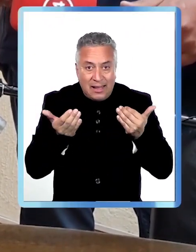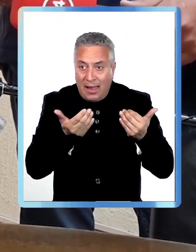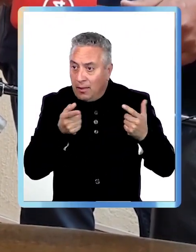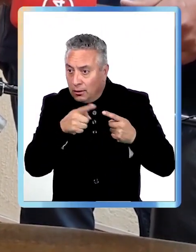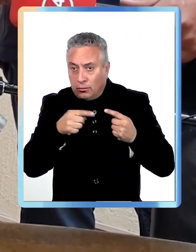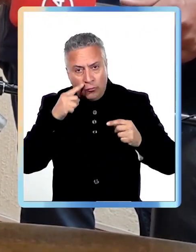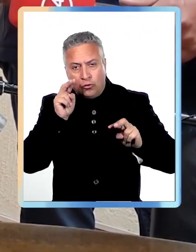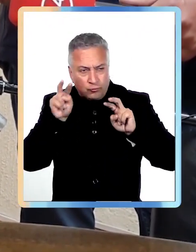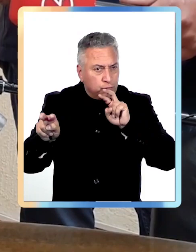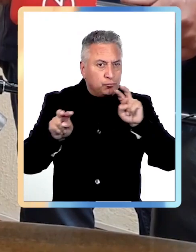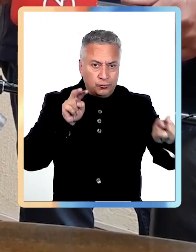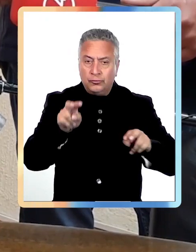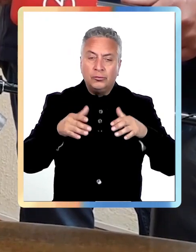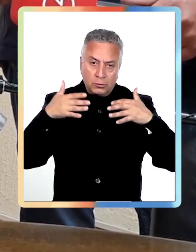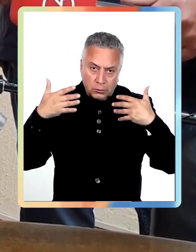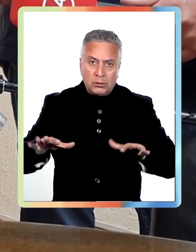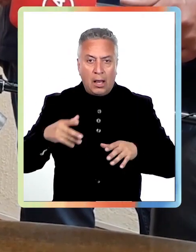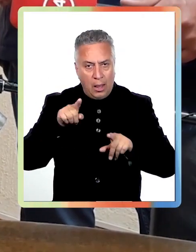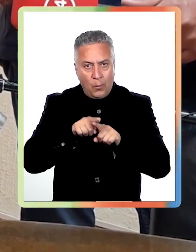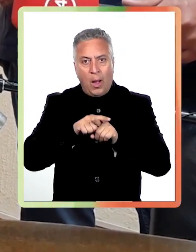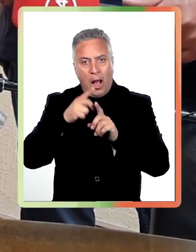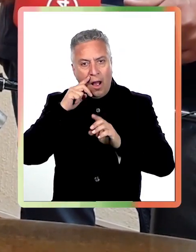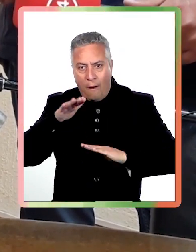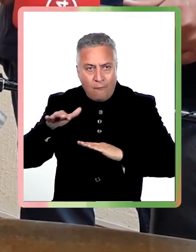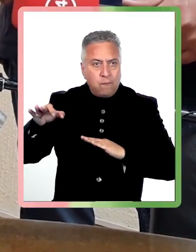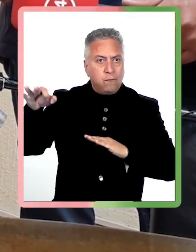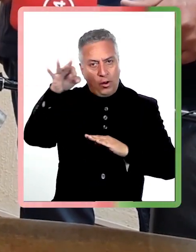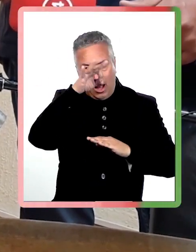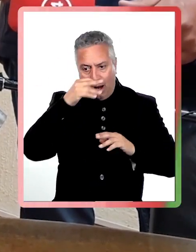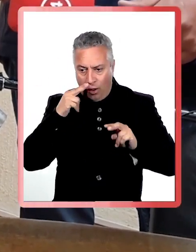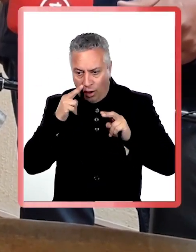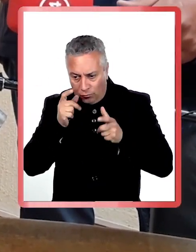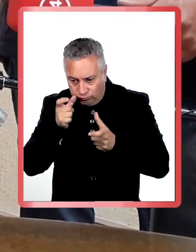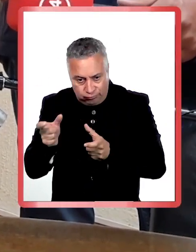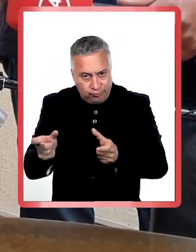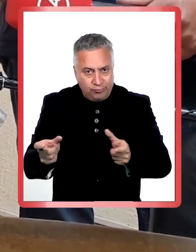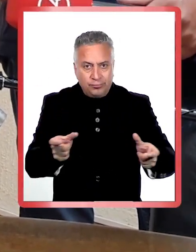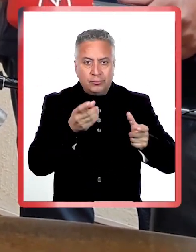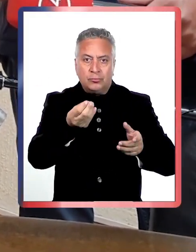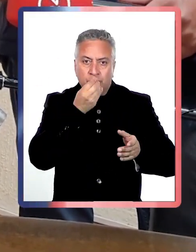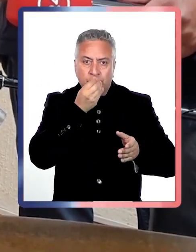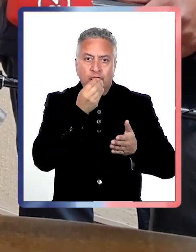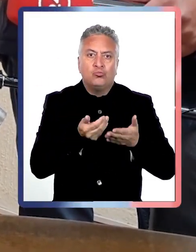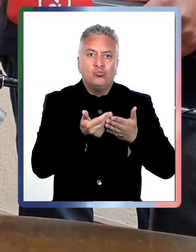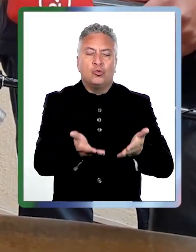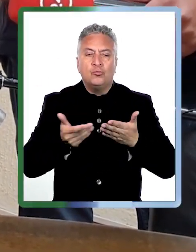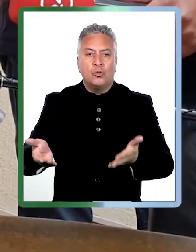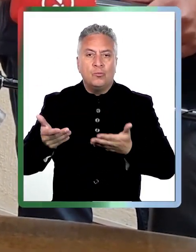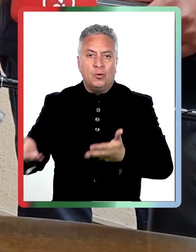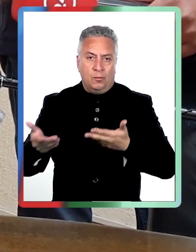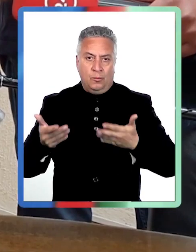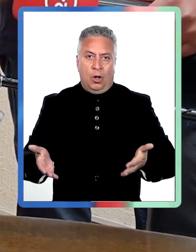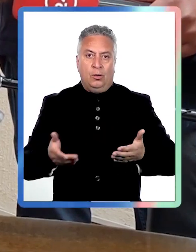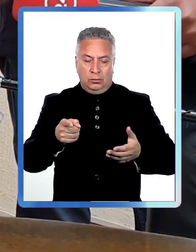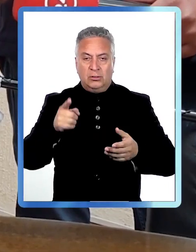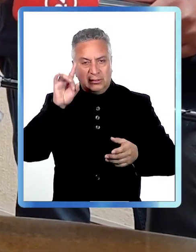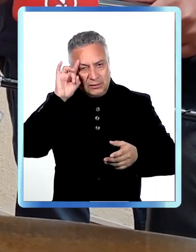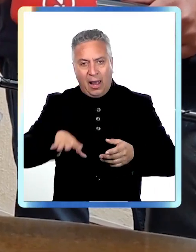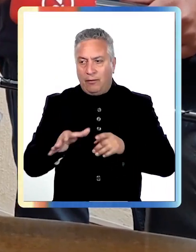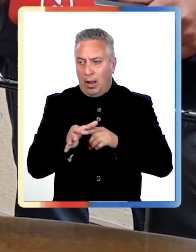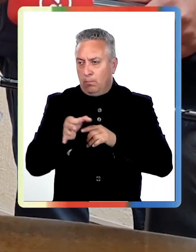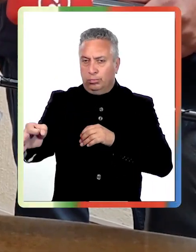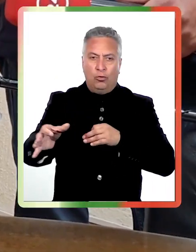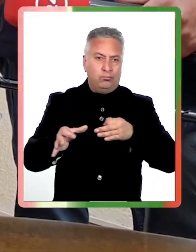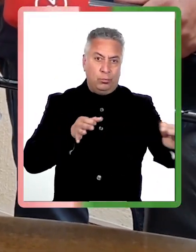sobrevuelos y entrega de alimentación o de agua, principalmente en los sectores aislados. Sabemos que queda mucho por conectar,